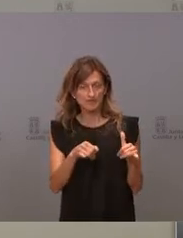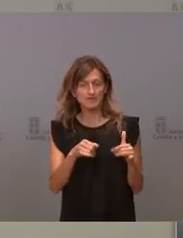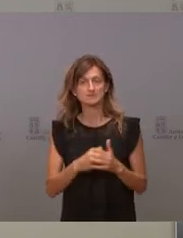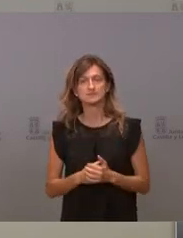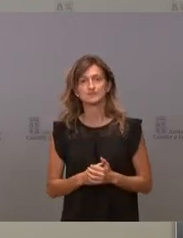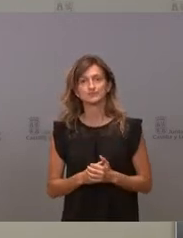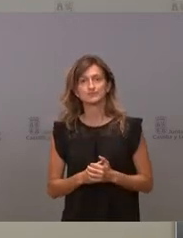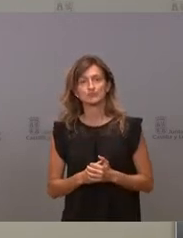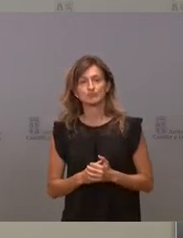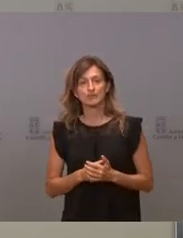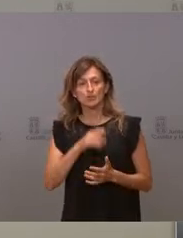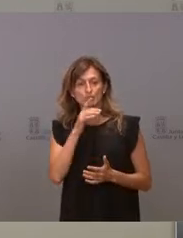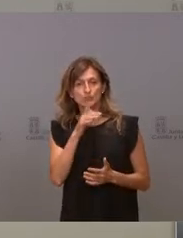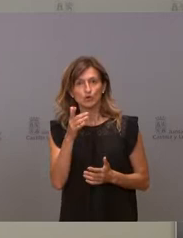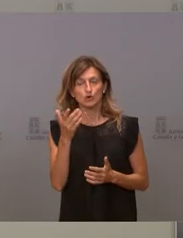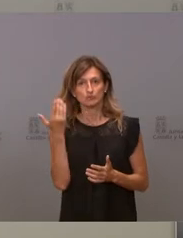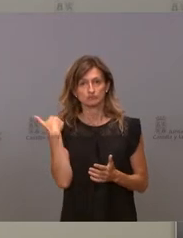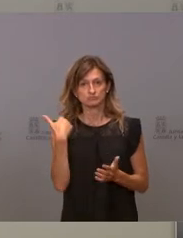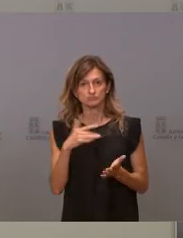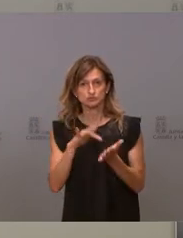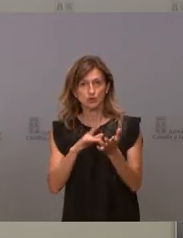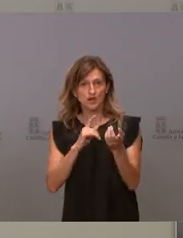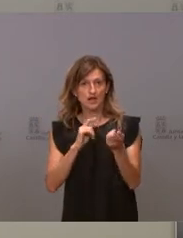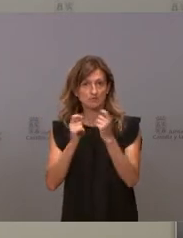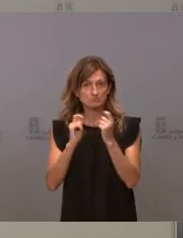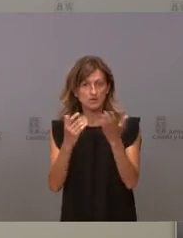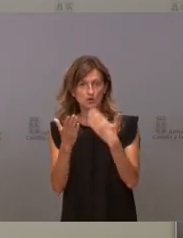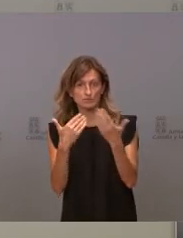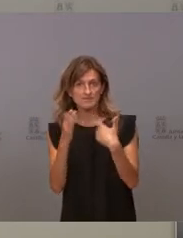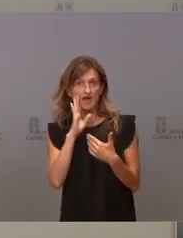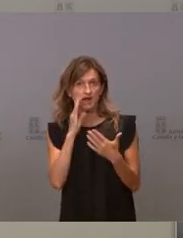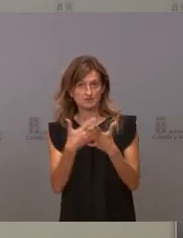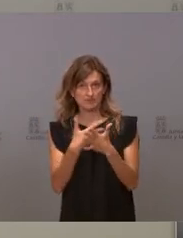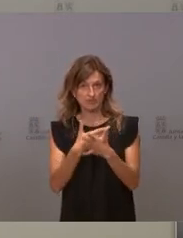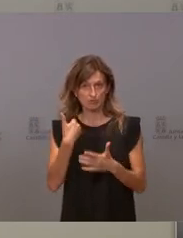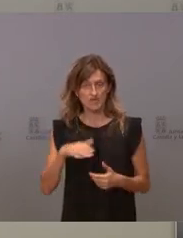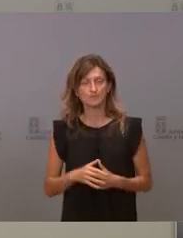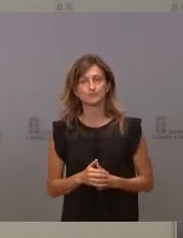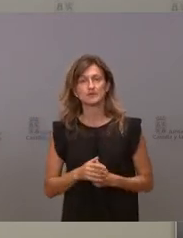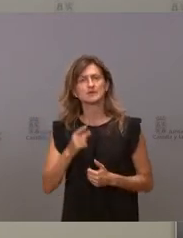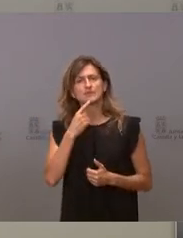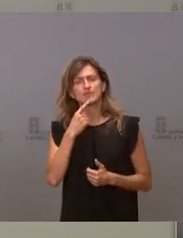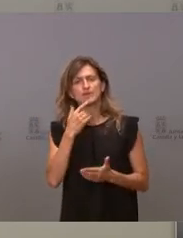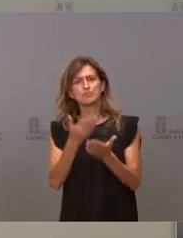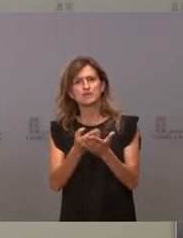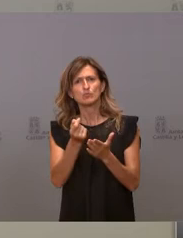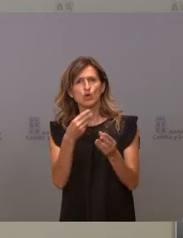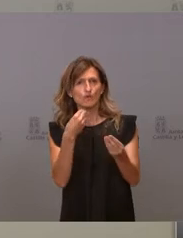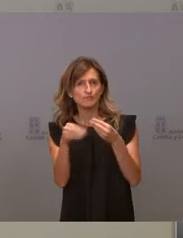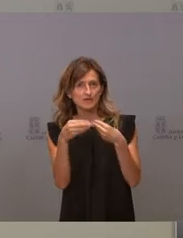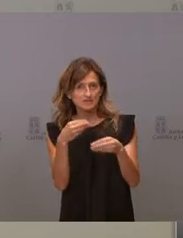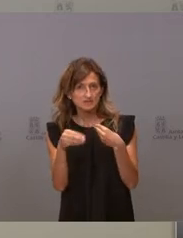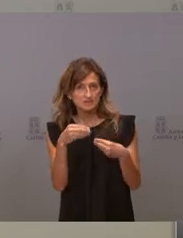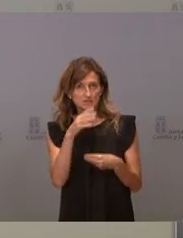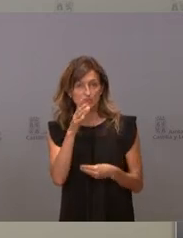que mantuvieron en la conversación que mencionaba antes. Pero, asimismo, ha pedido un poco de flexibilidad, ya que